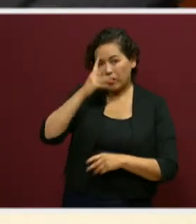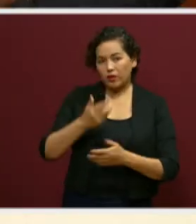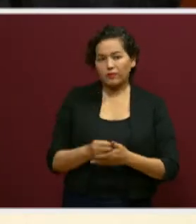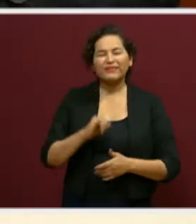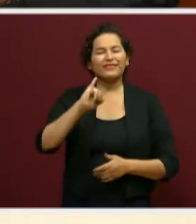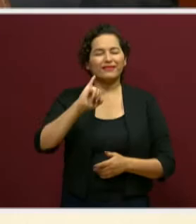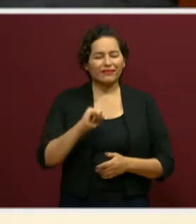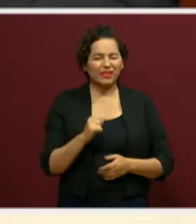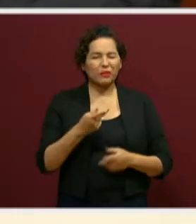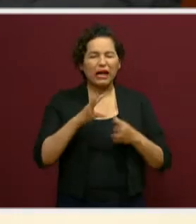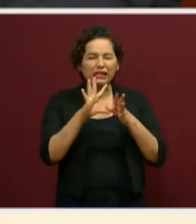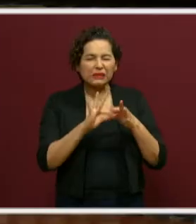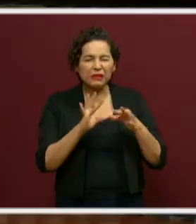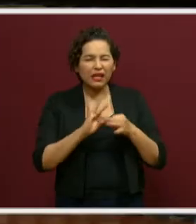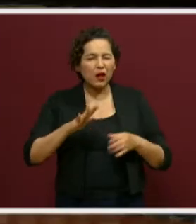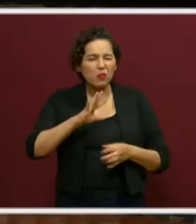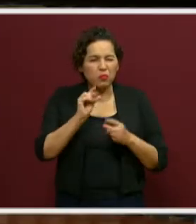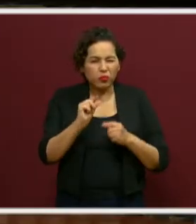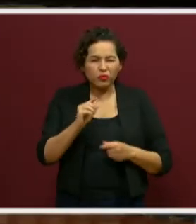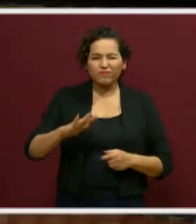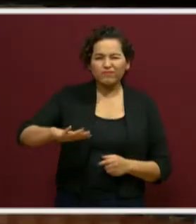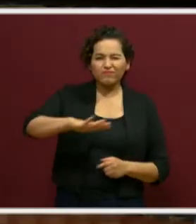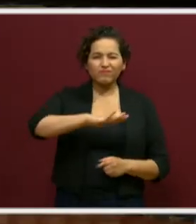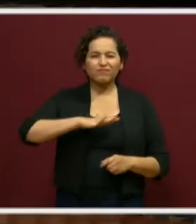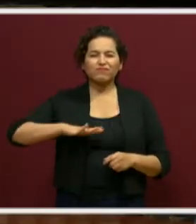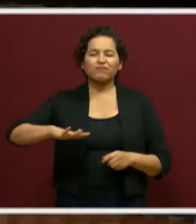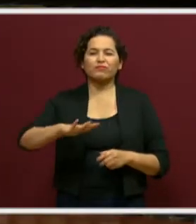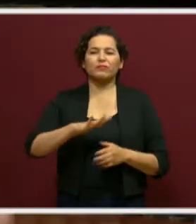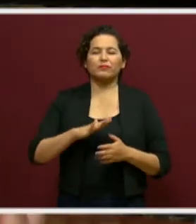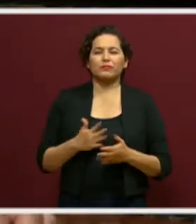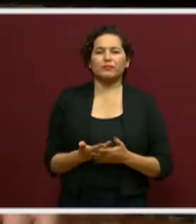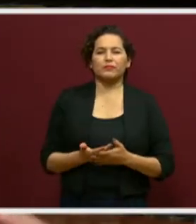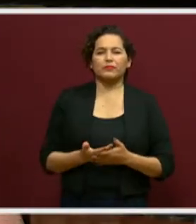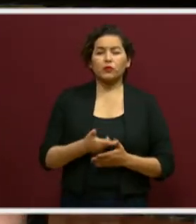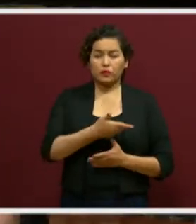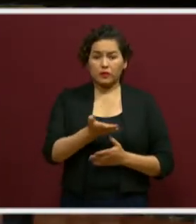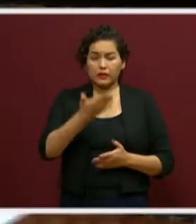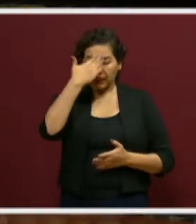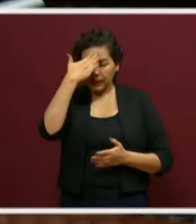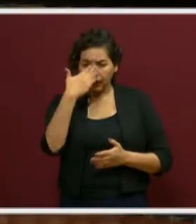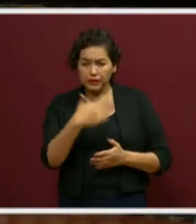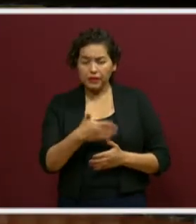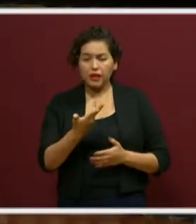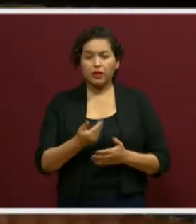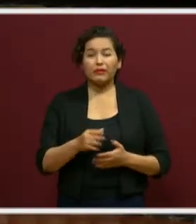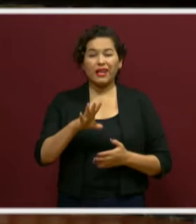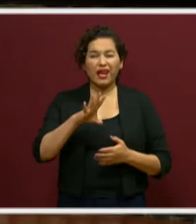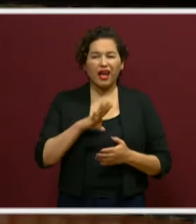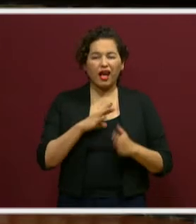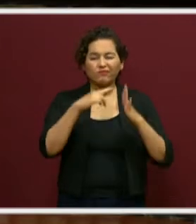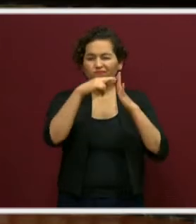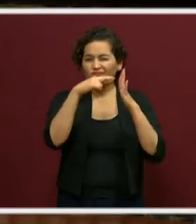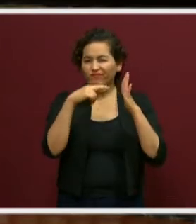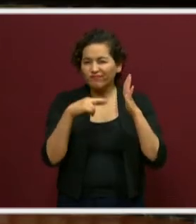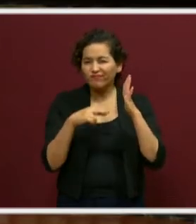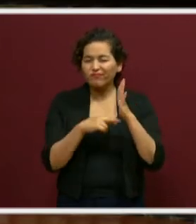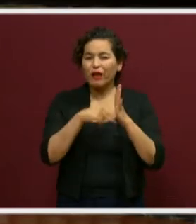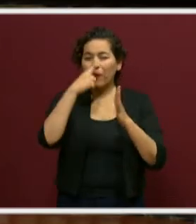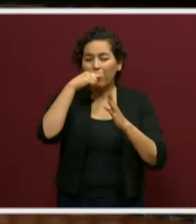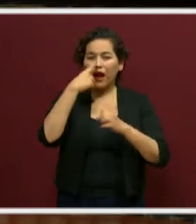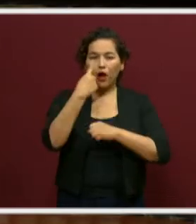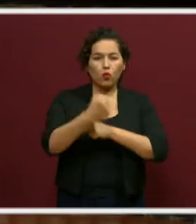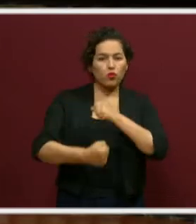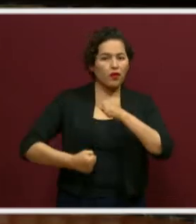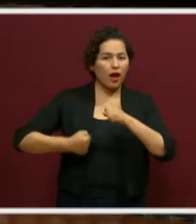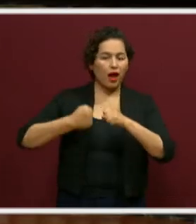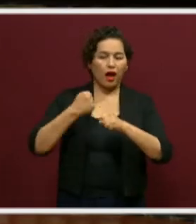tratar de contextualizar. Como todos saben, hicimos un conjunto de lineamientos para el ciclo escolar